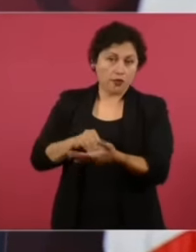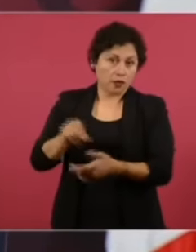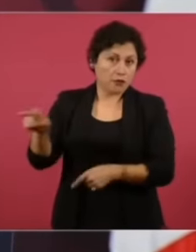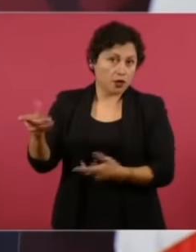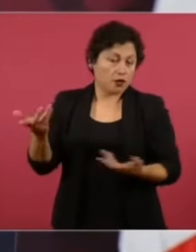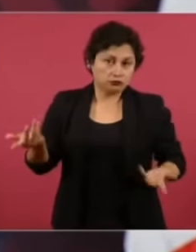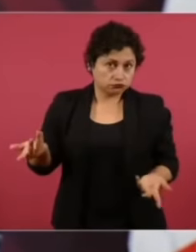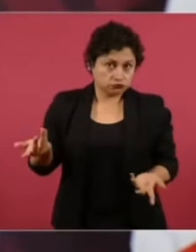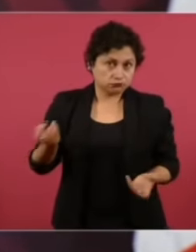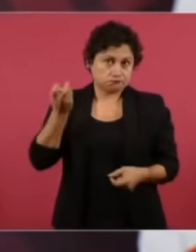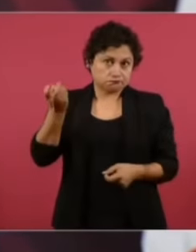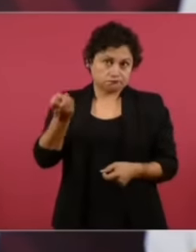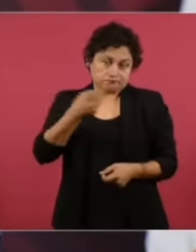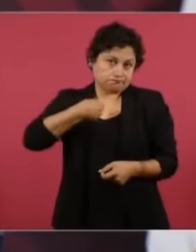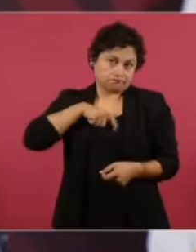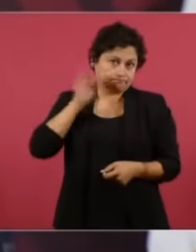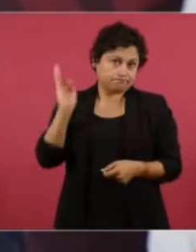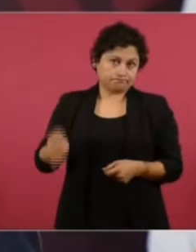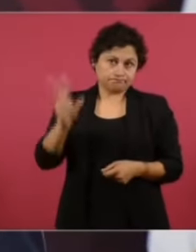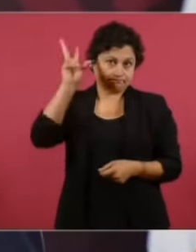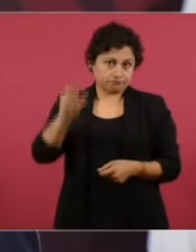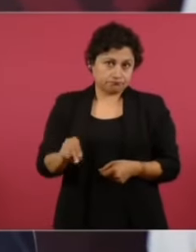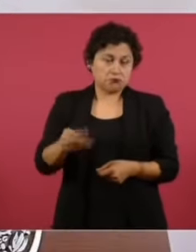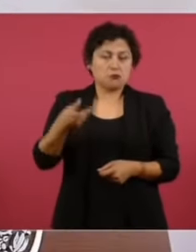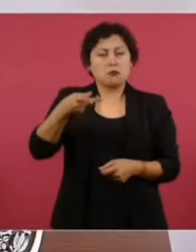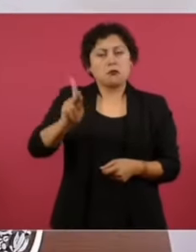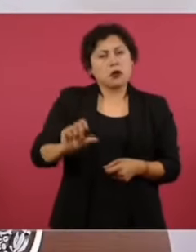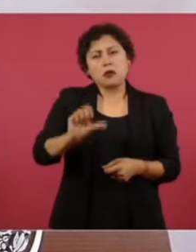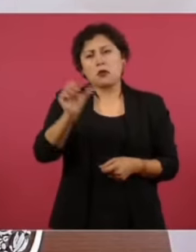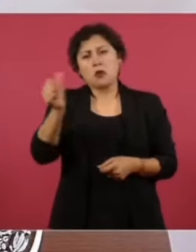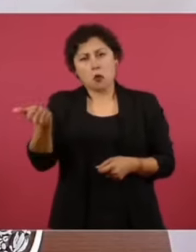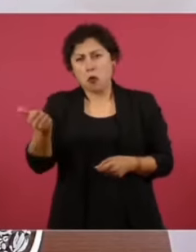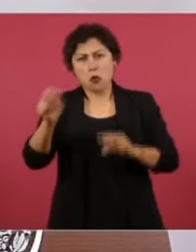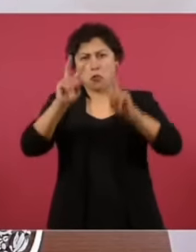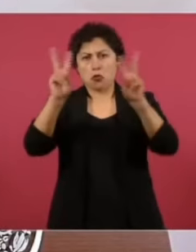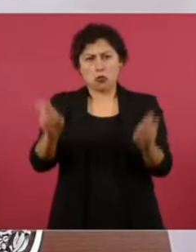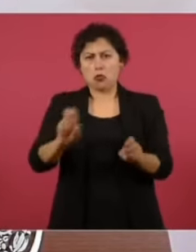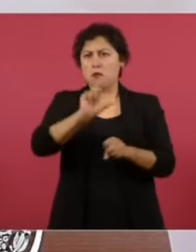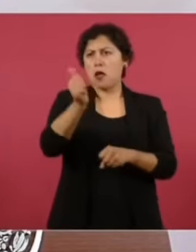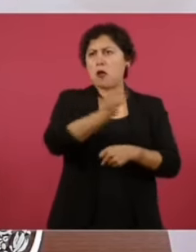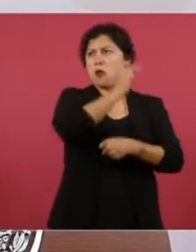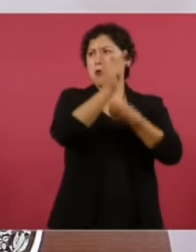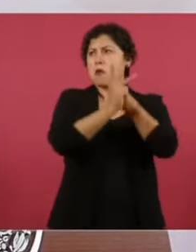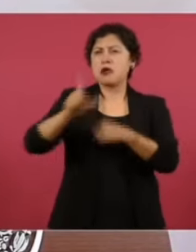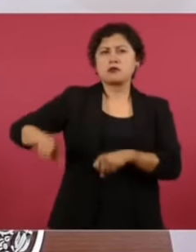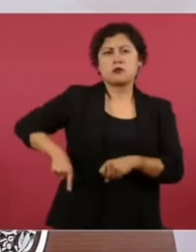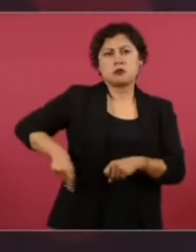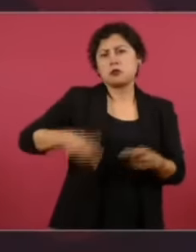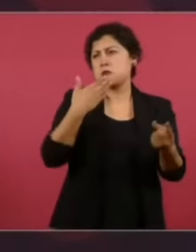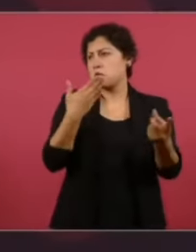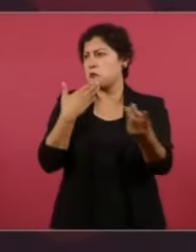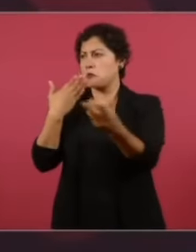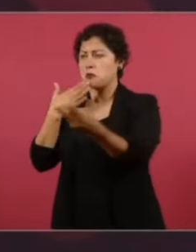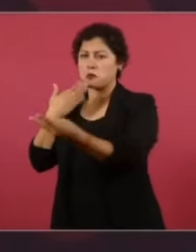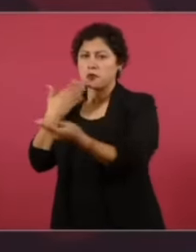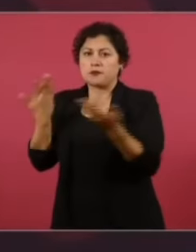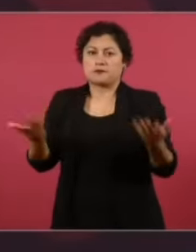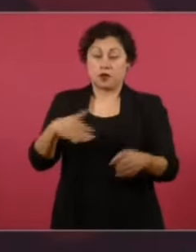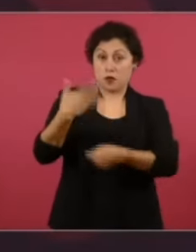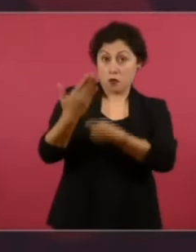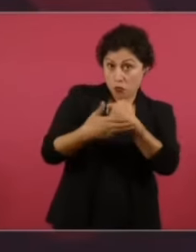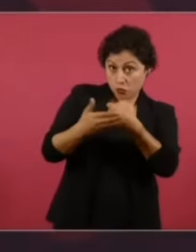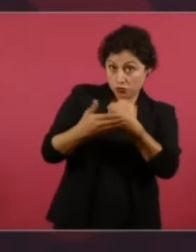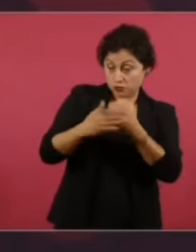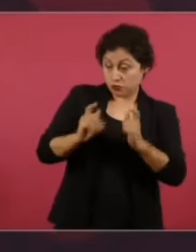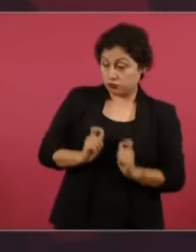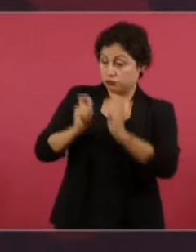Pero en general, son muy buenas las relaciones con todos los gobiernos. Entonces, ¿qué se hace? Pues invita a